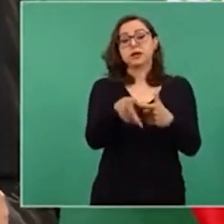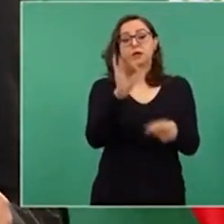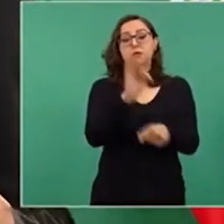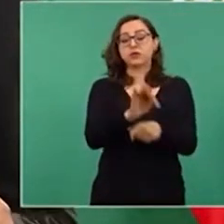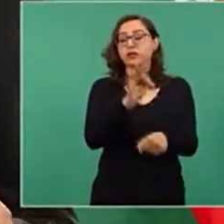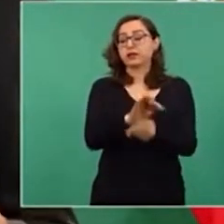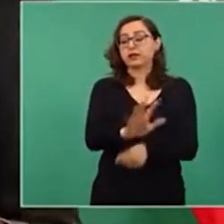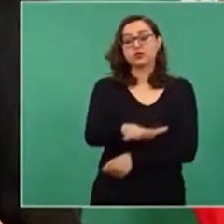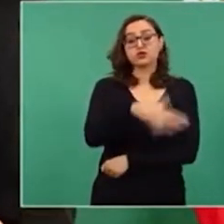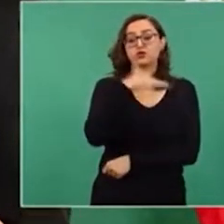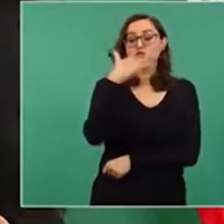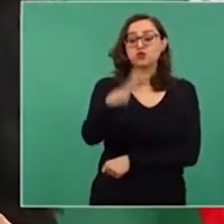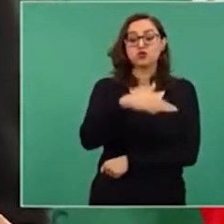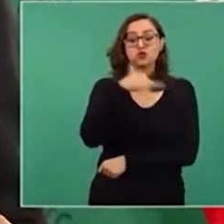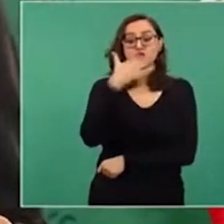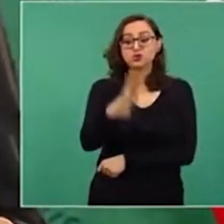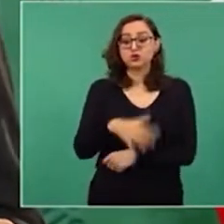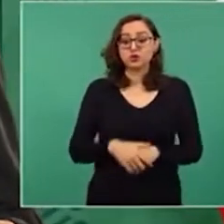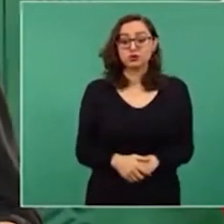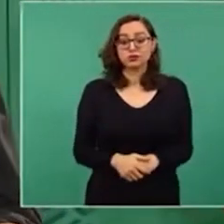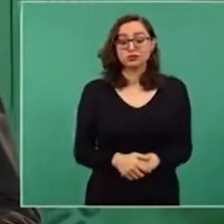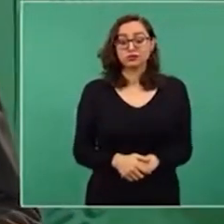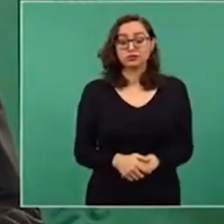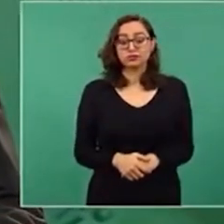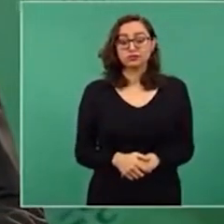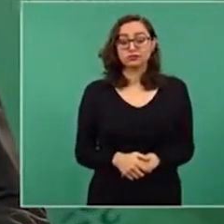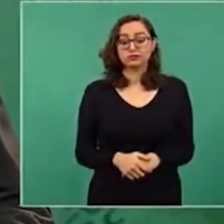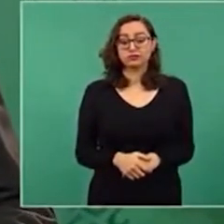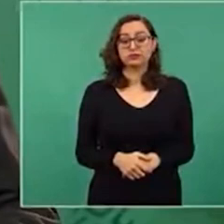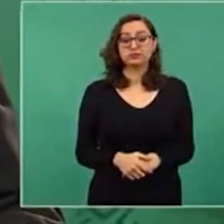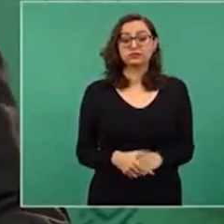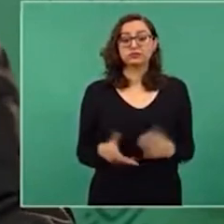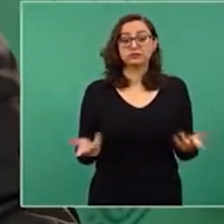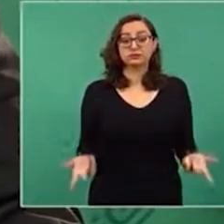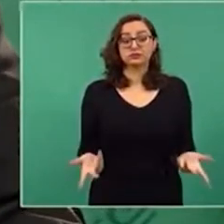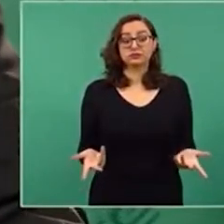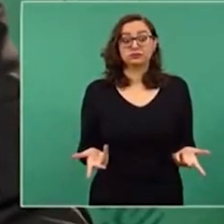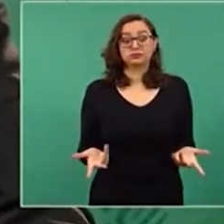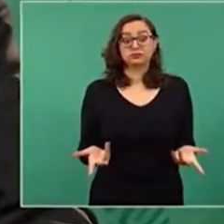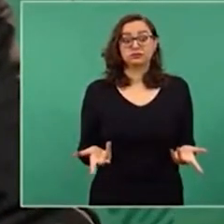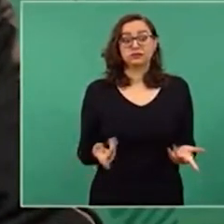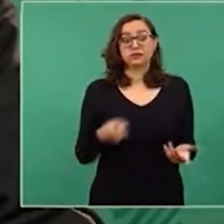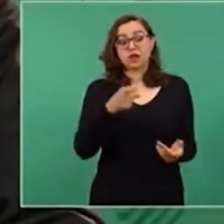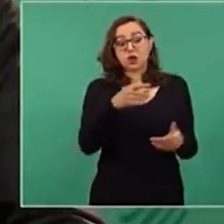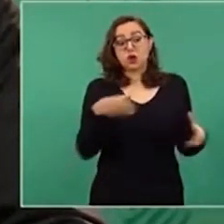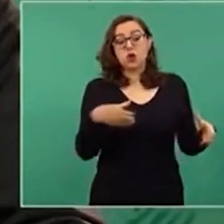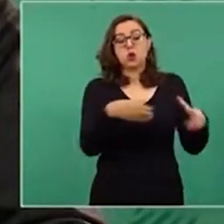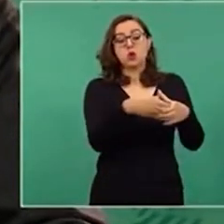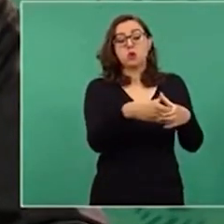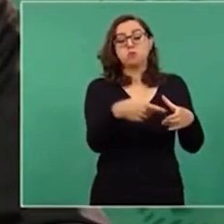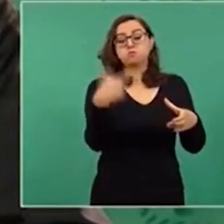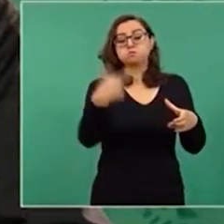apoyando a las minorías.